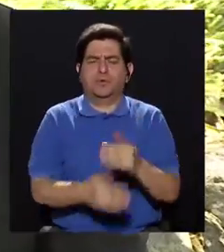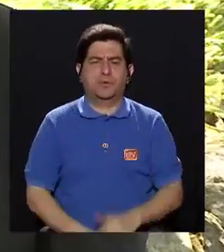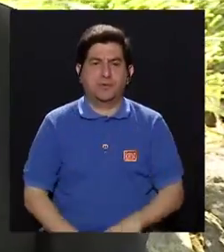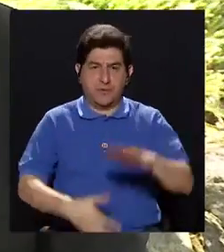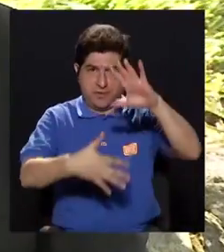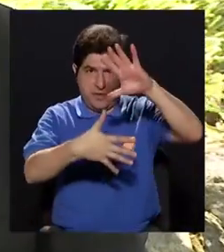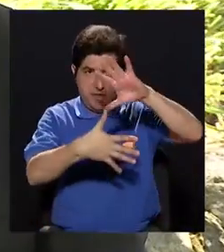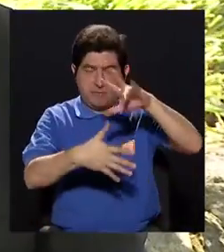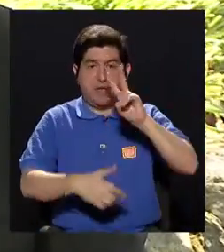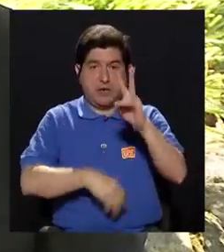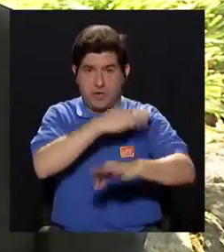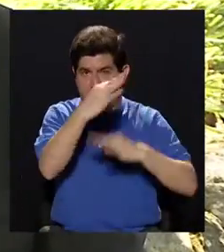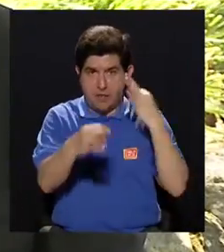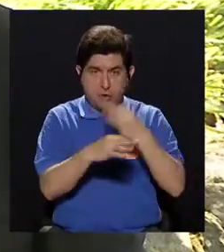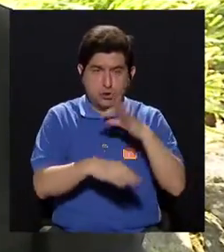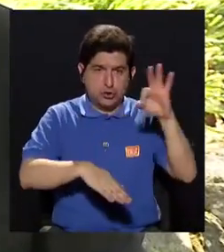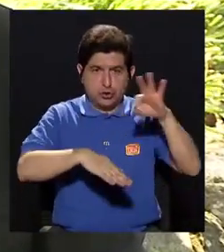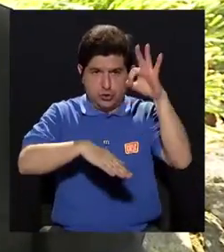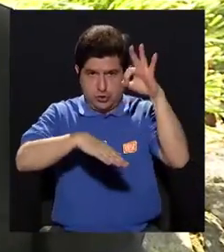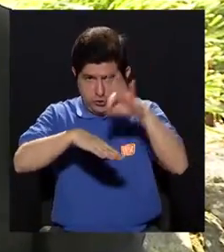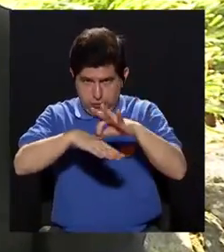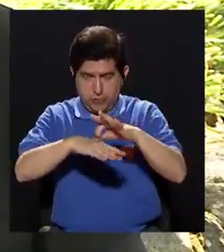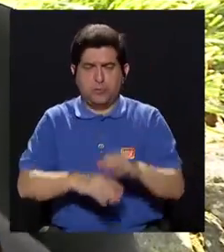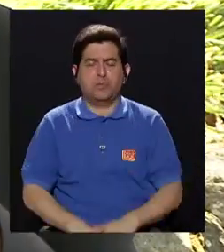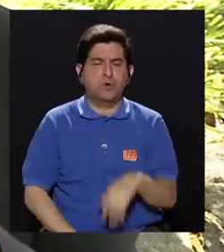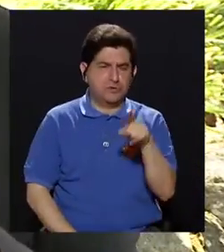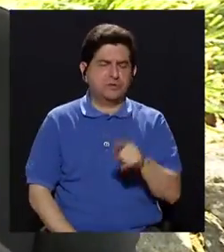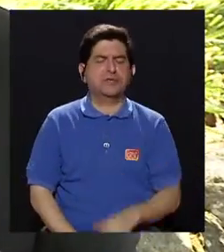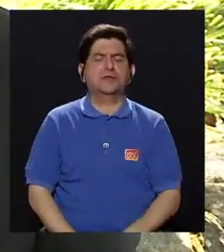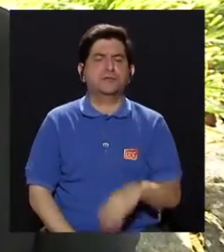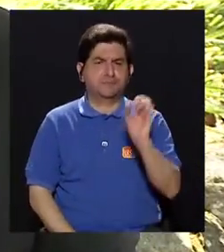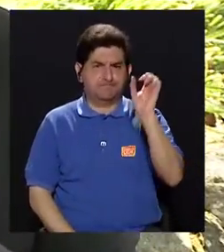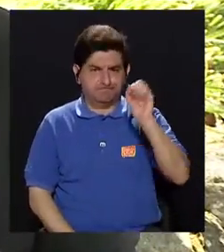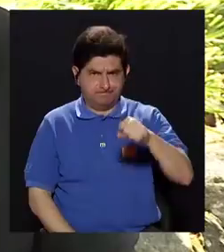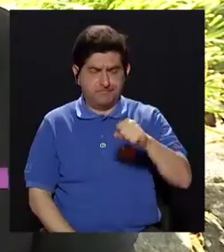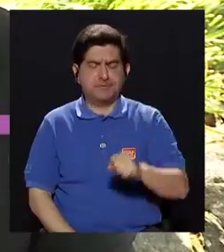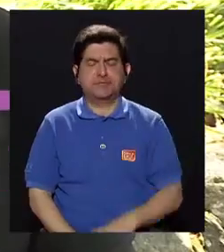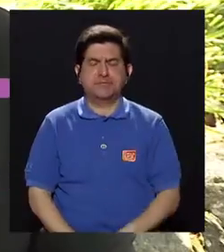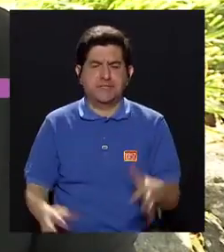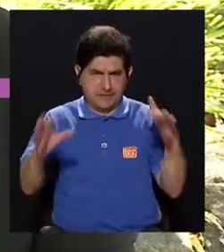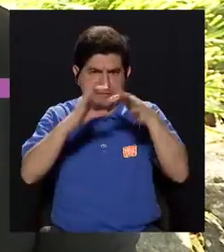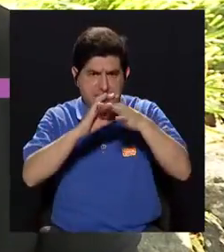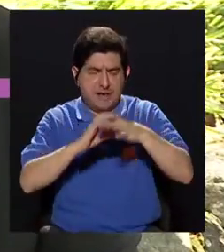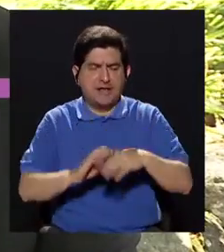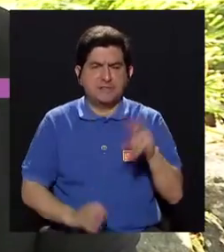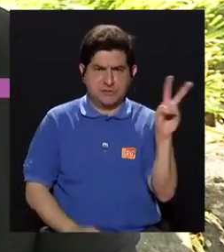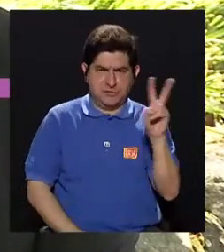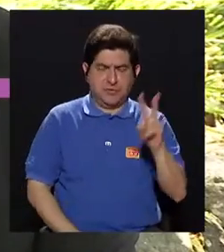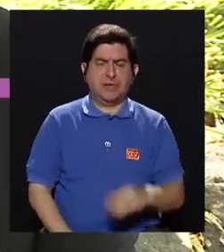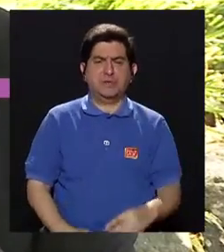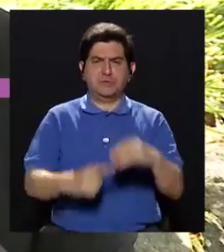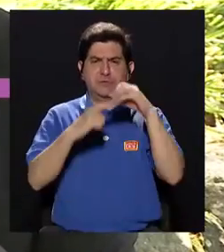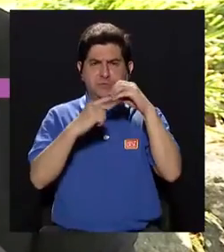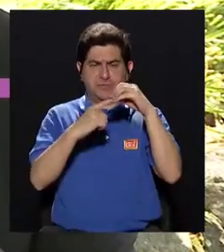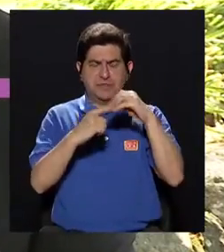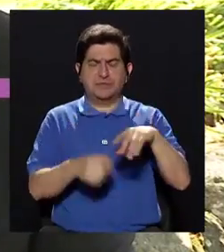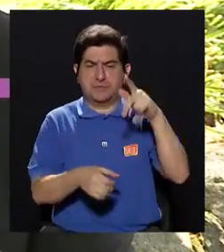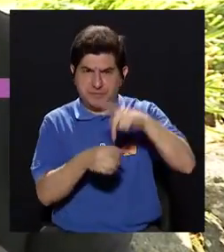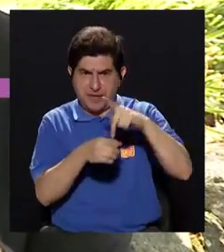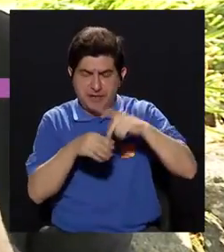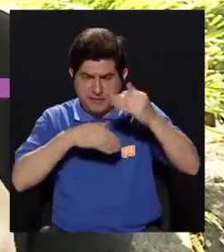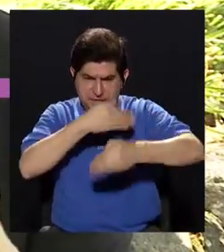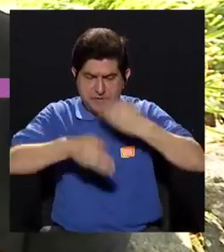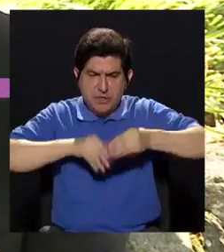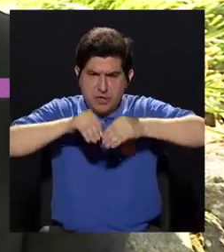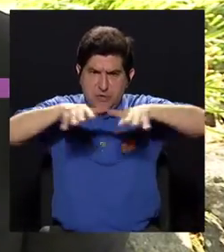tenemos dos especies de mosquitos que son muy afines por este virus y que son los principales actores